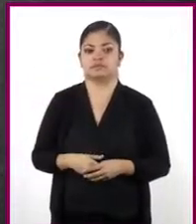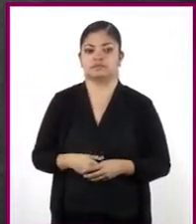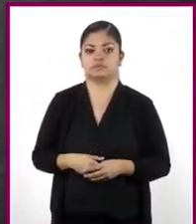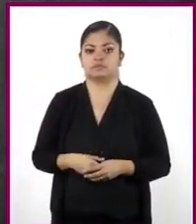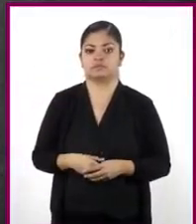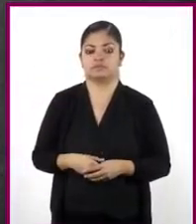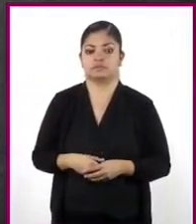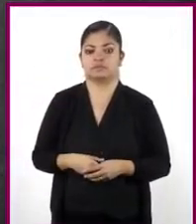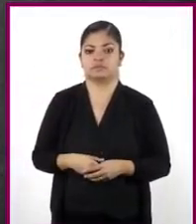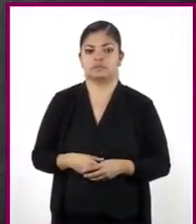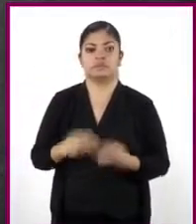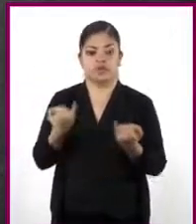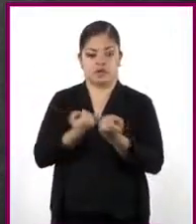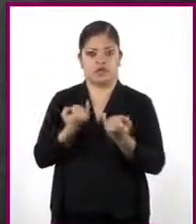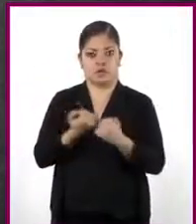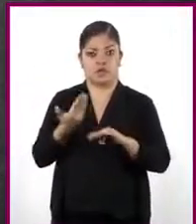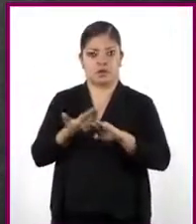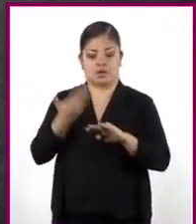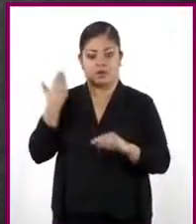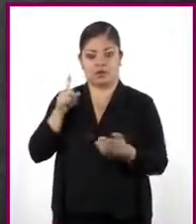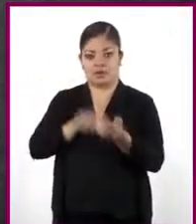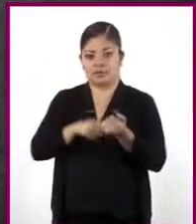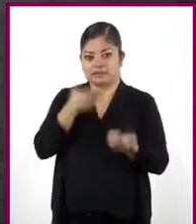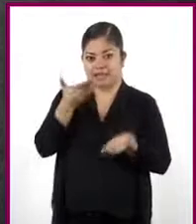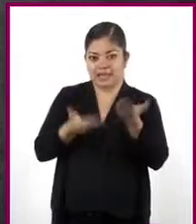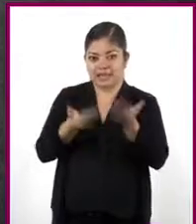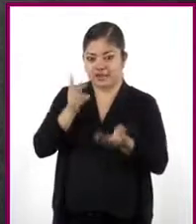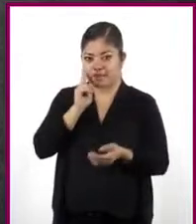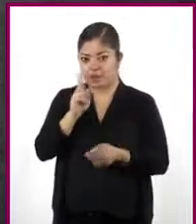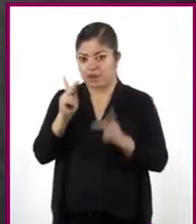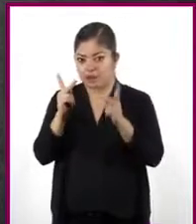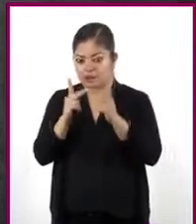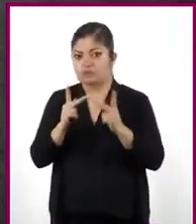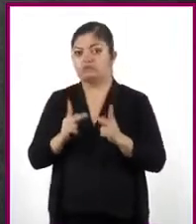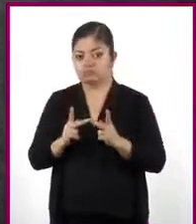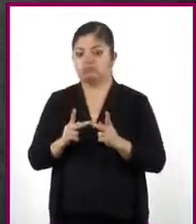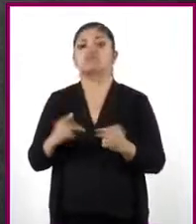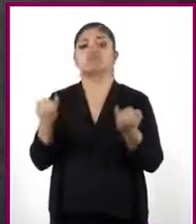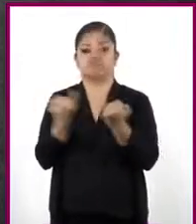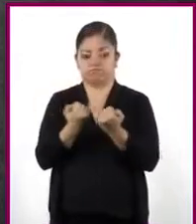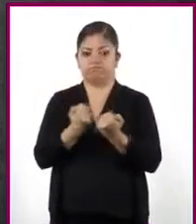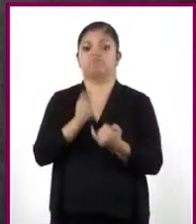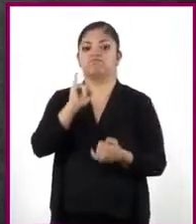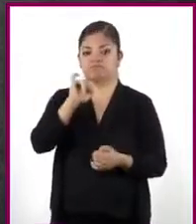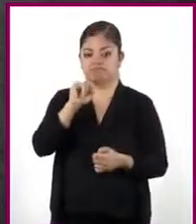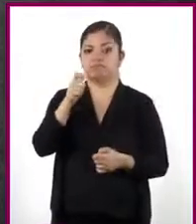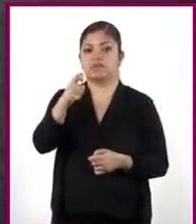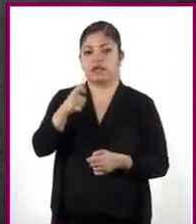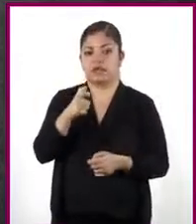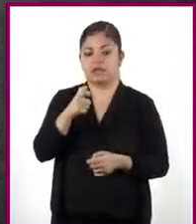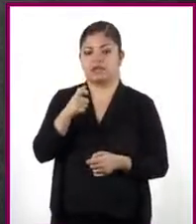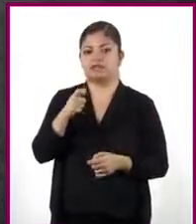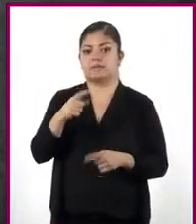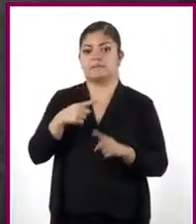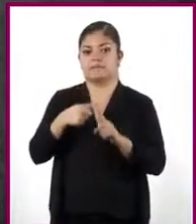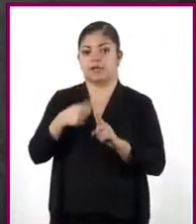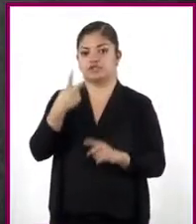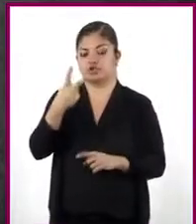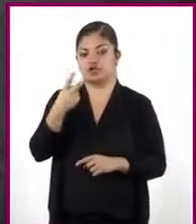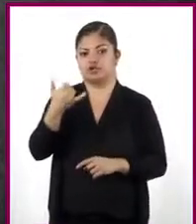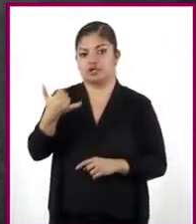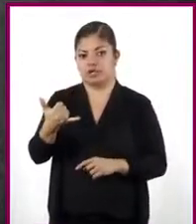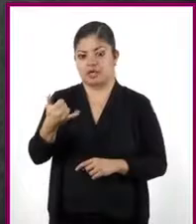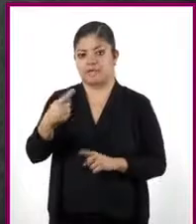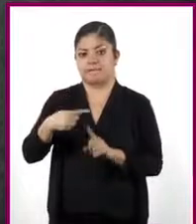Y como las otras expresiones eran equivalentes a esta, entonces también son iguales a X más 2Y más 6.